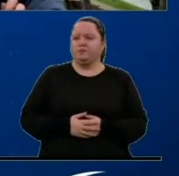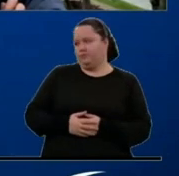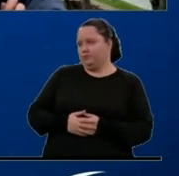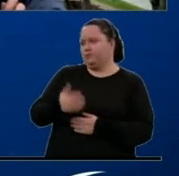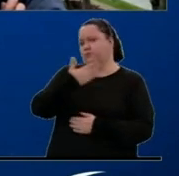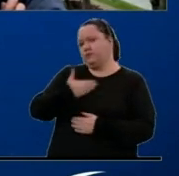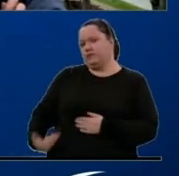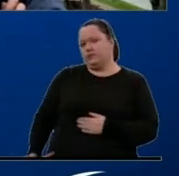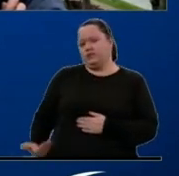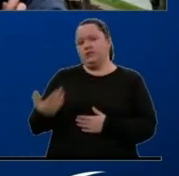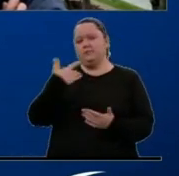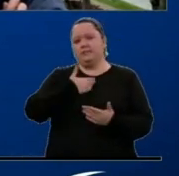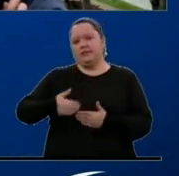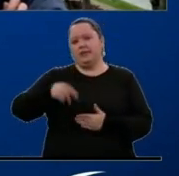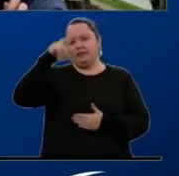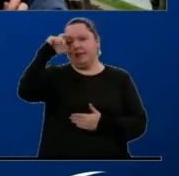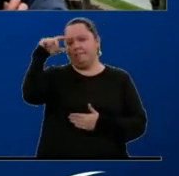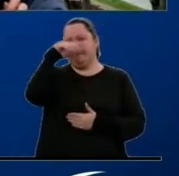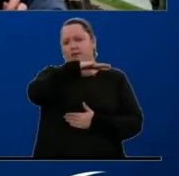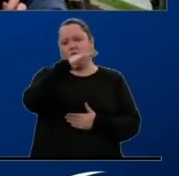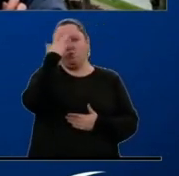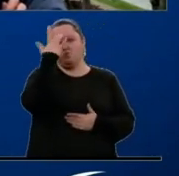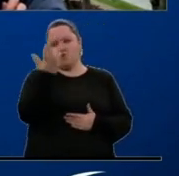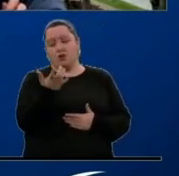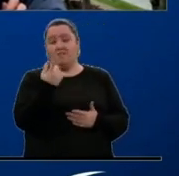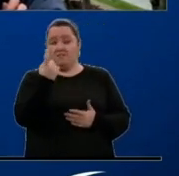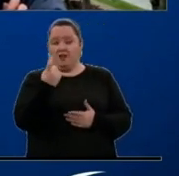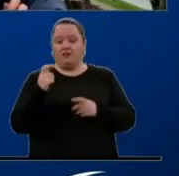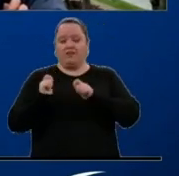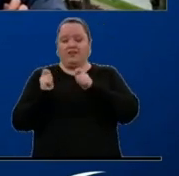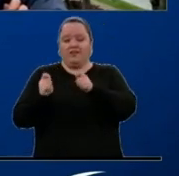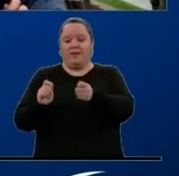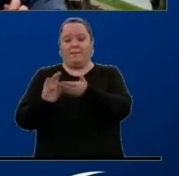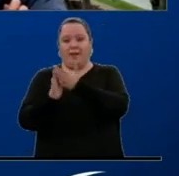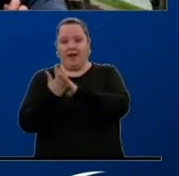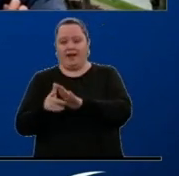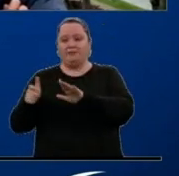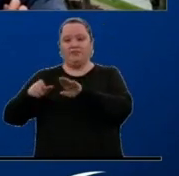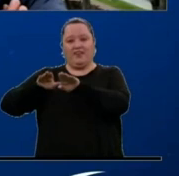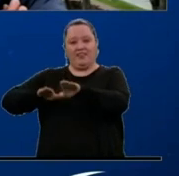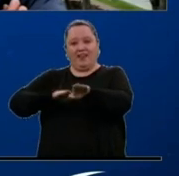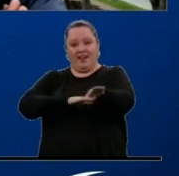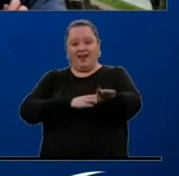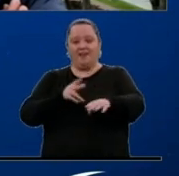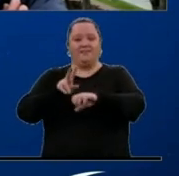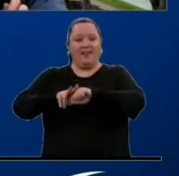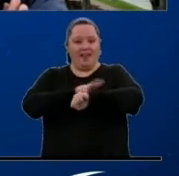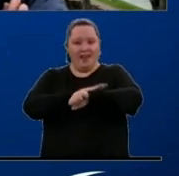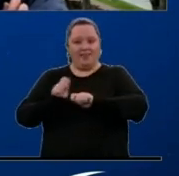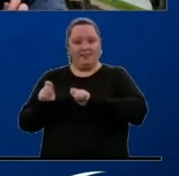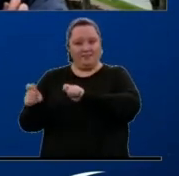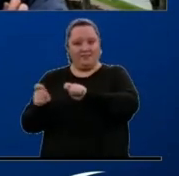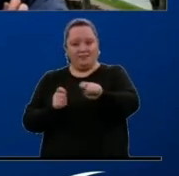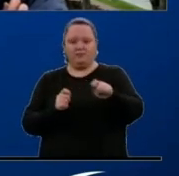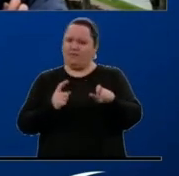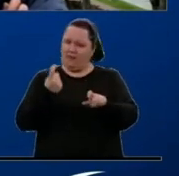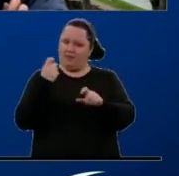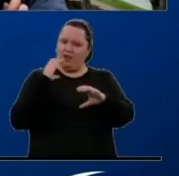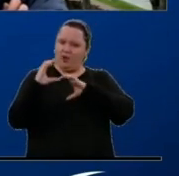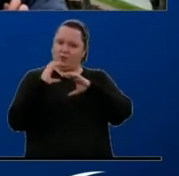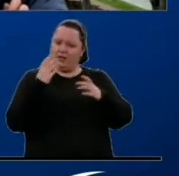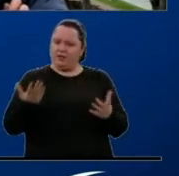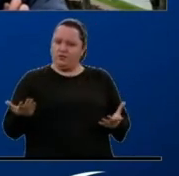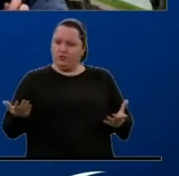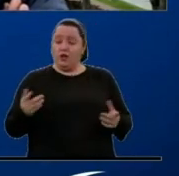presidente Petro? Falta comunicación entre el comisionado de paz, los delegados, el gobierno. Hay seguramente, para